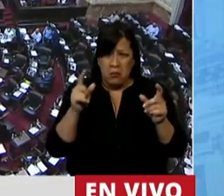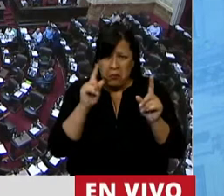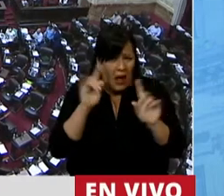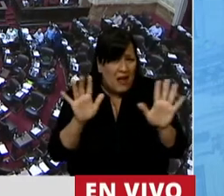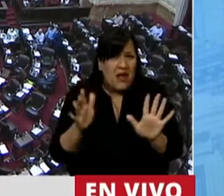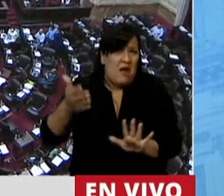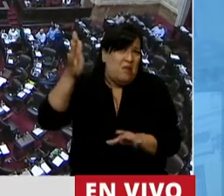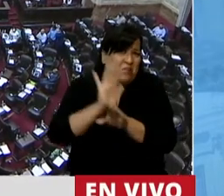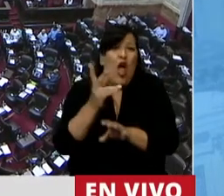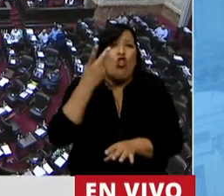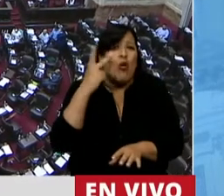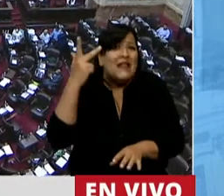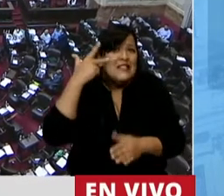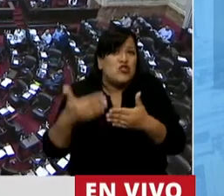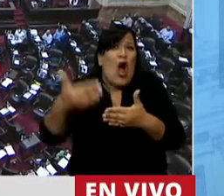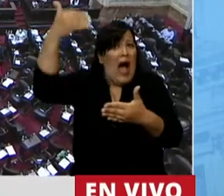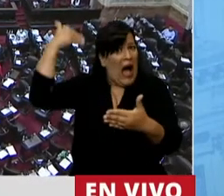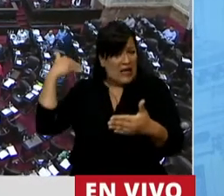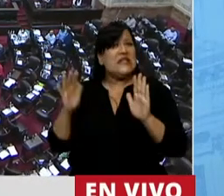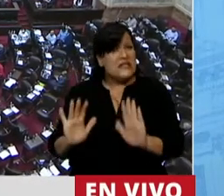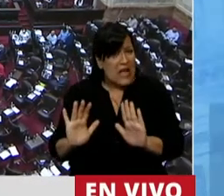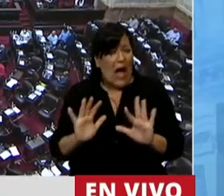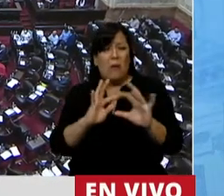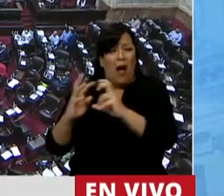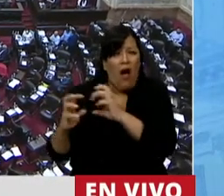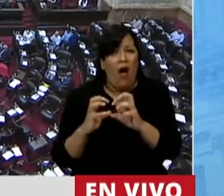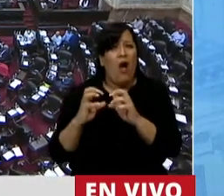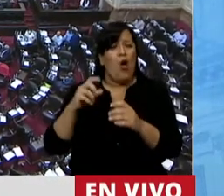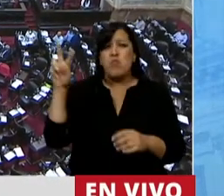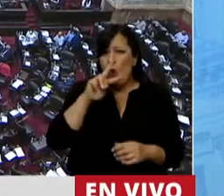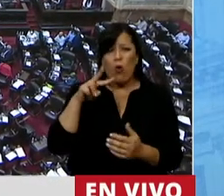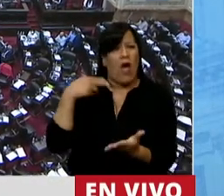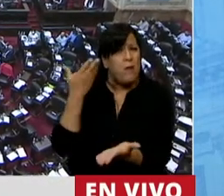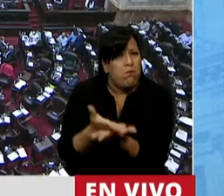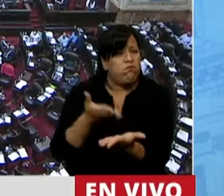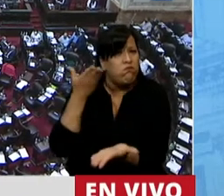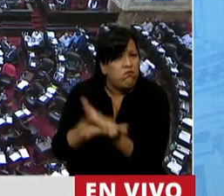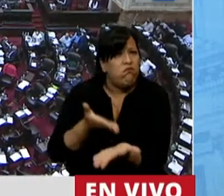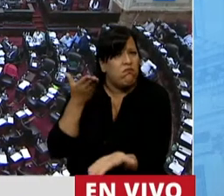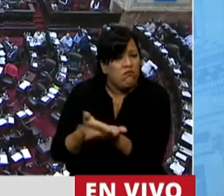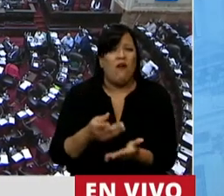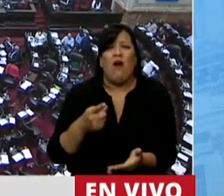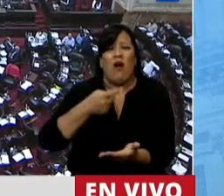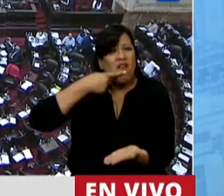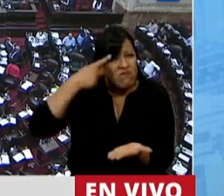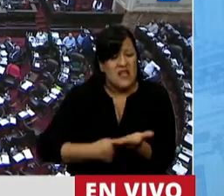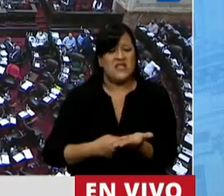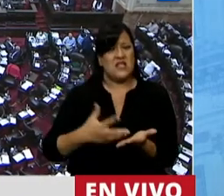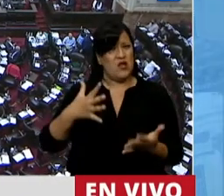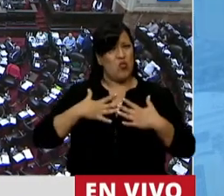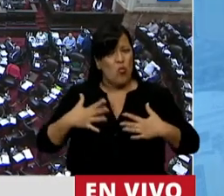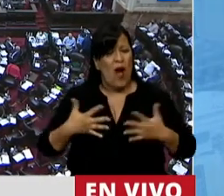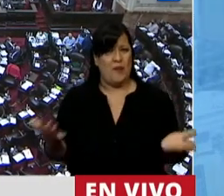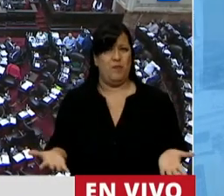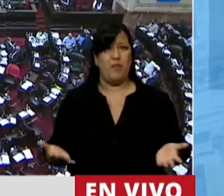discutía antes del 2018. Ya las mujeres planteaban la posibilidad de elegir sobre su cuerpo.